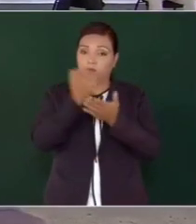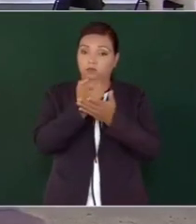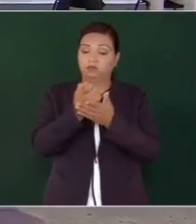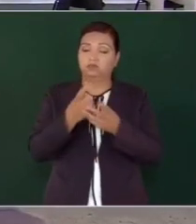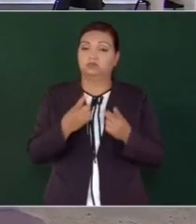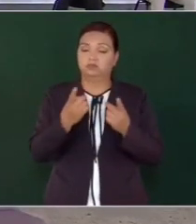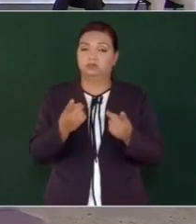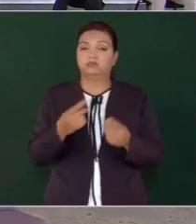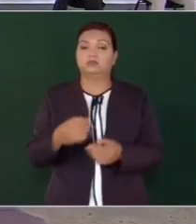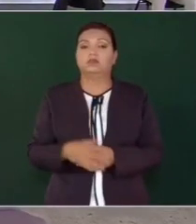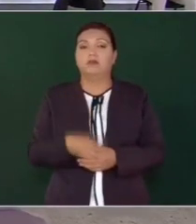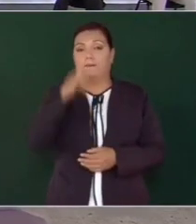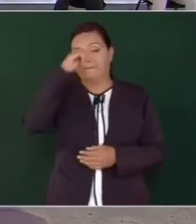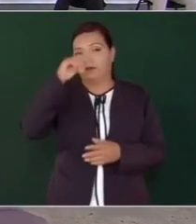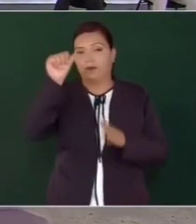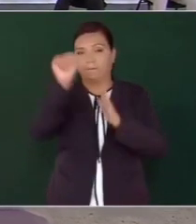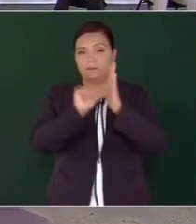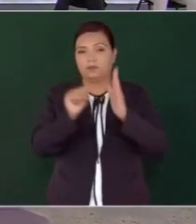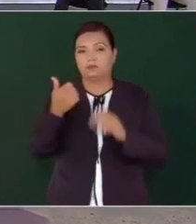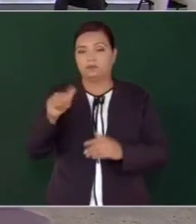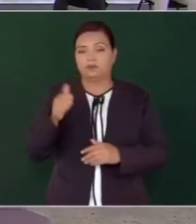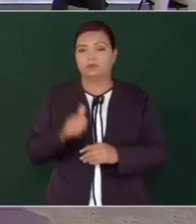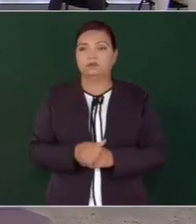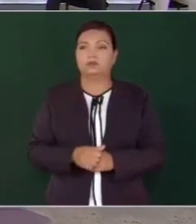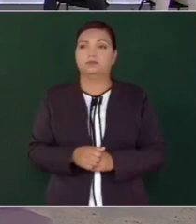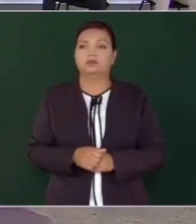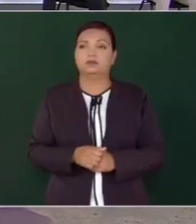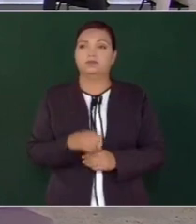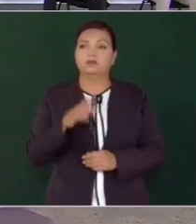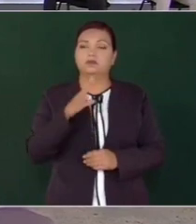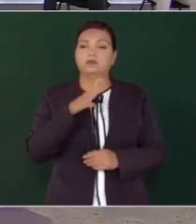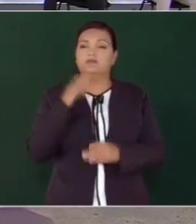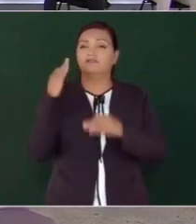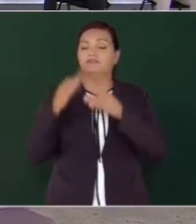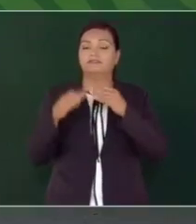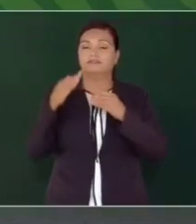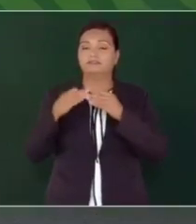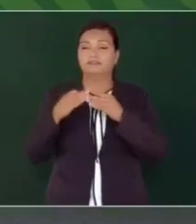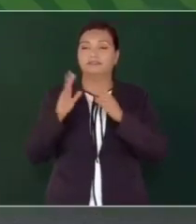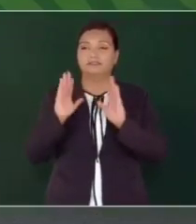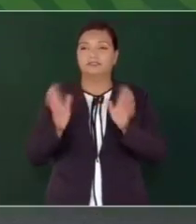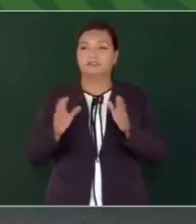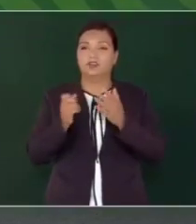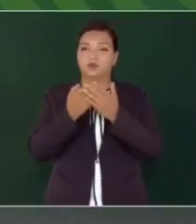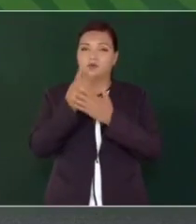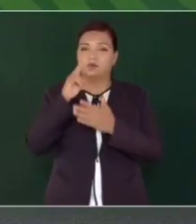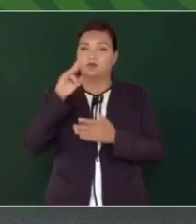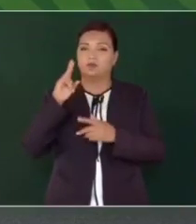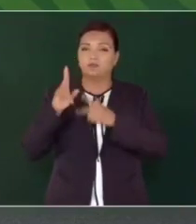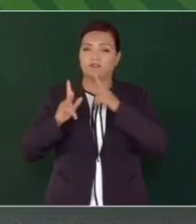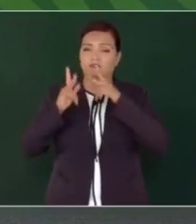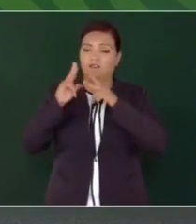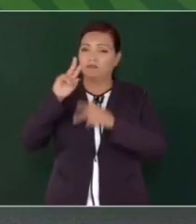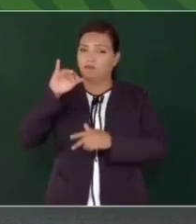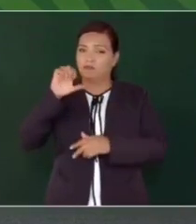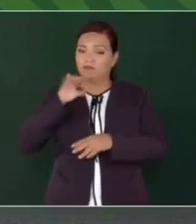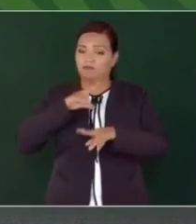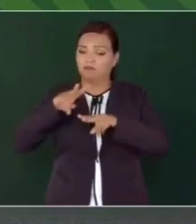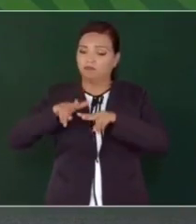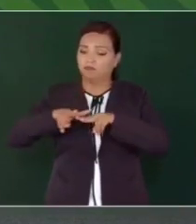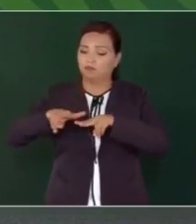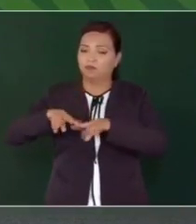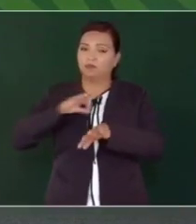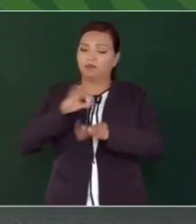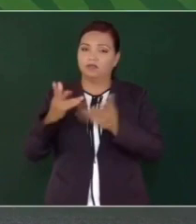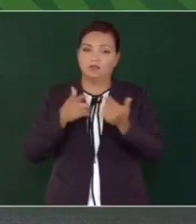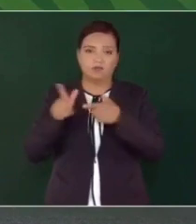Ya para agosto, ya terminada la nueva vía y va a empezar ya